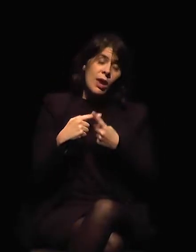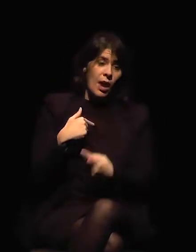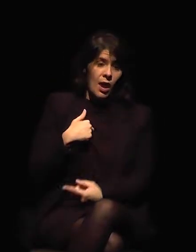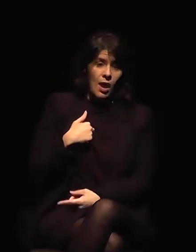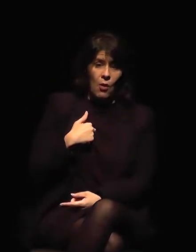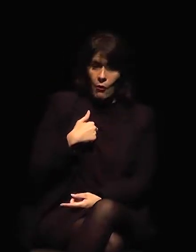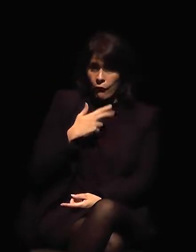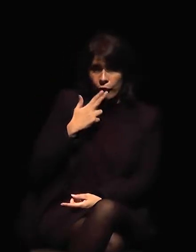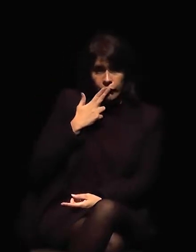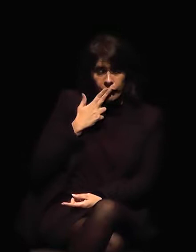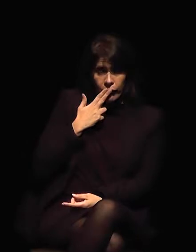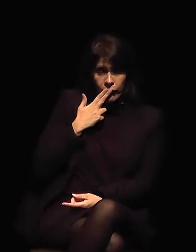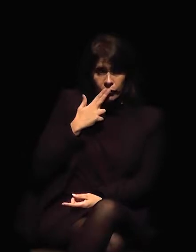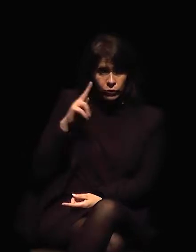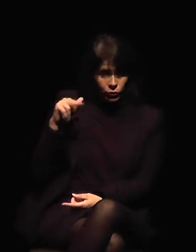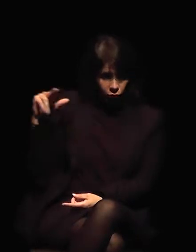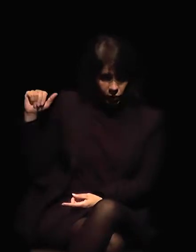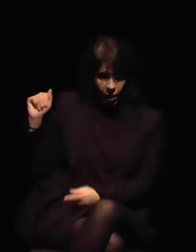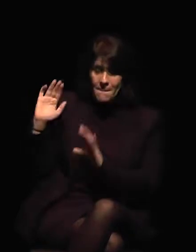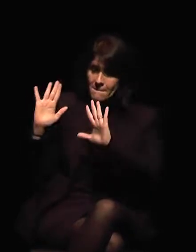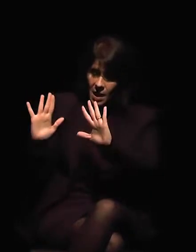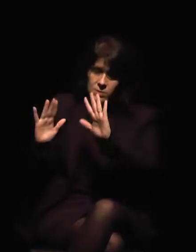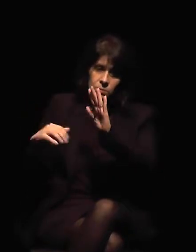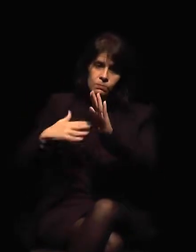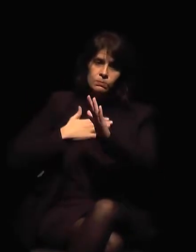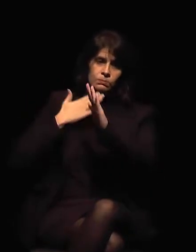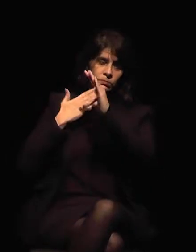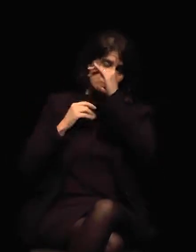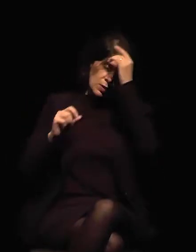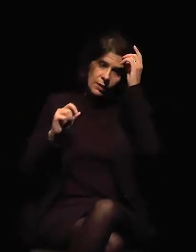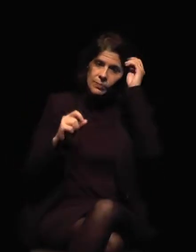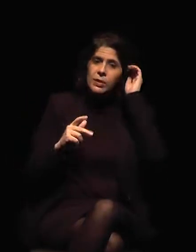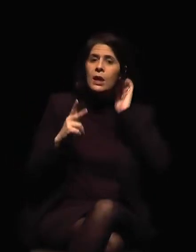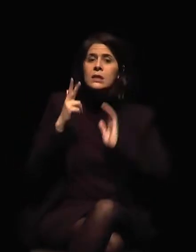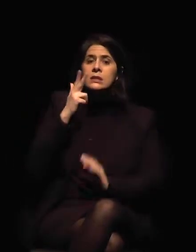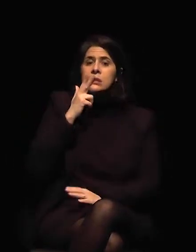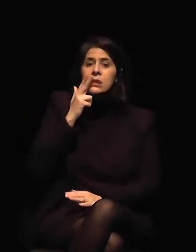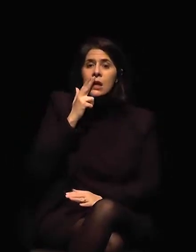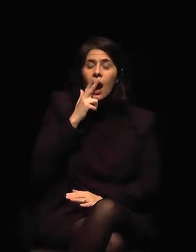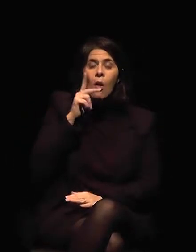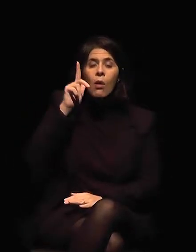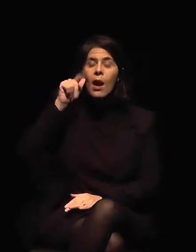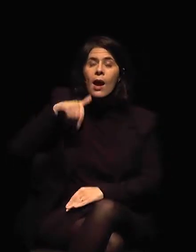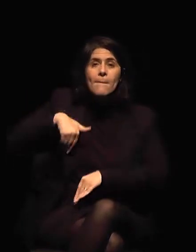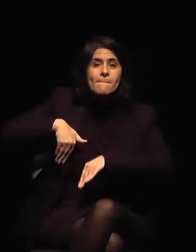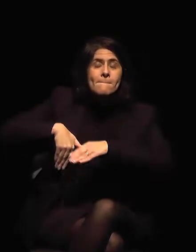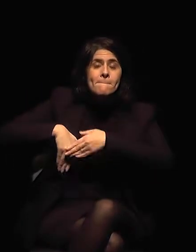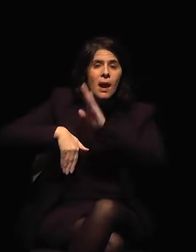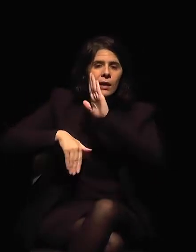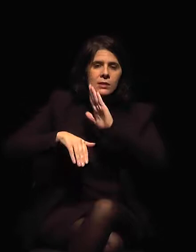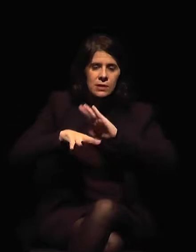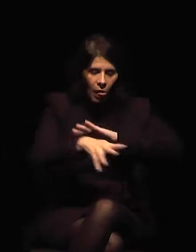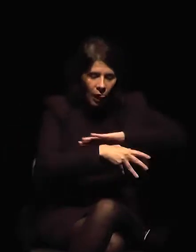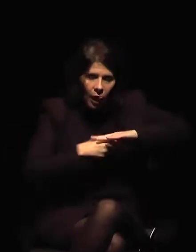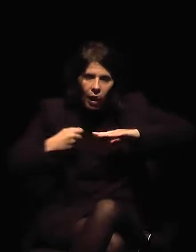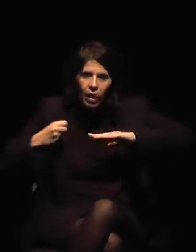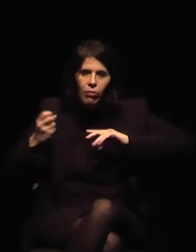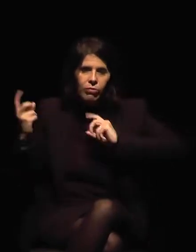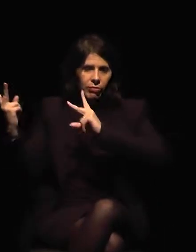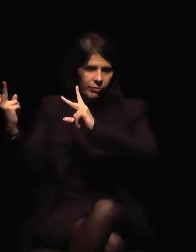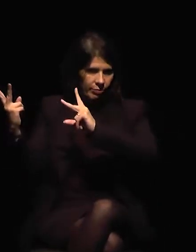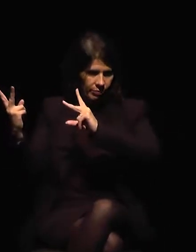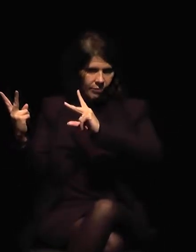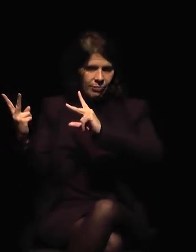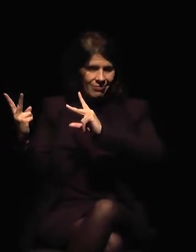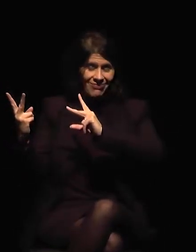los cigarrillos son el producto más que más se venden de mayor contrabando en todo el mundo. Vemos